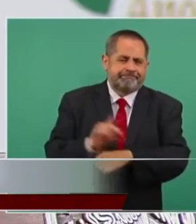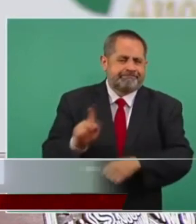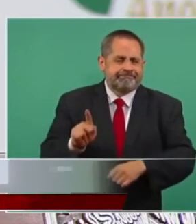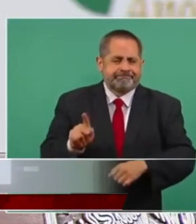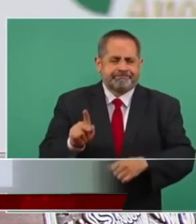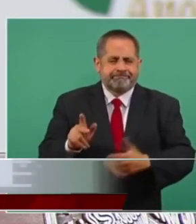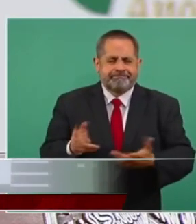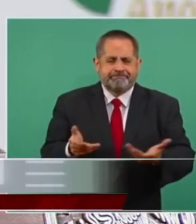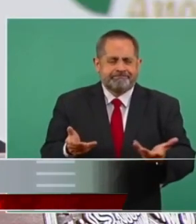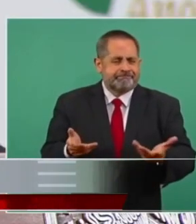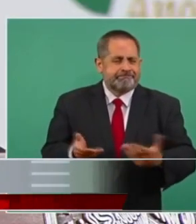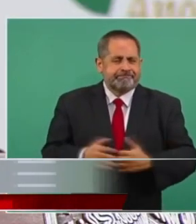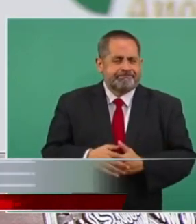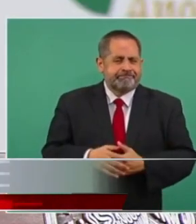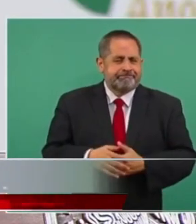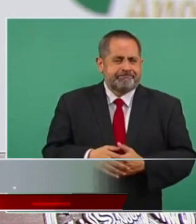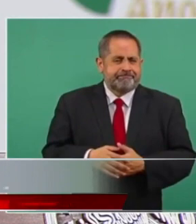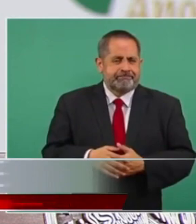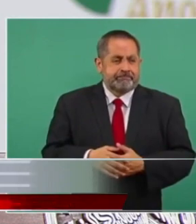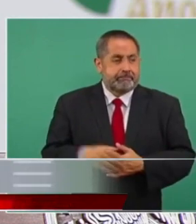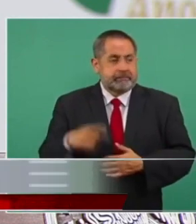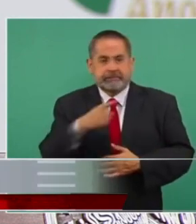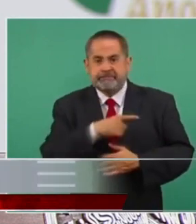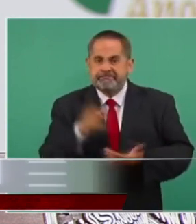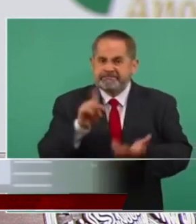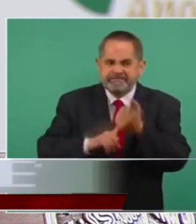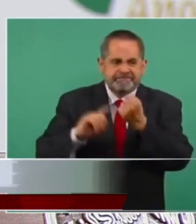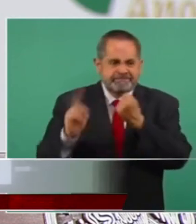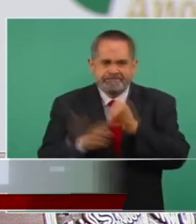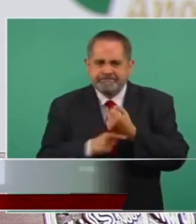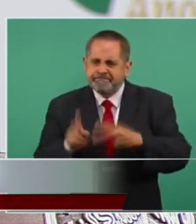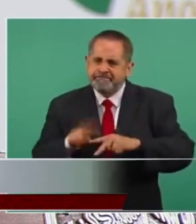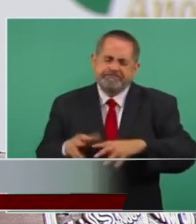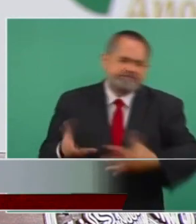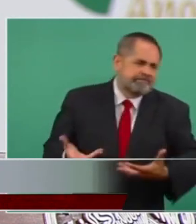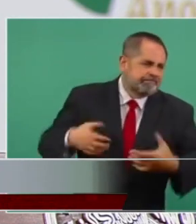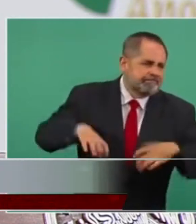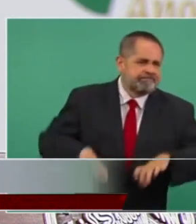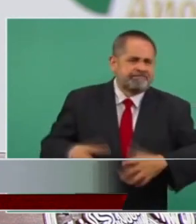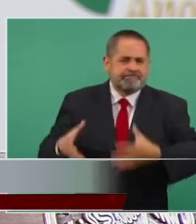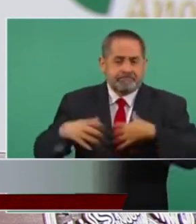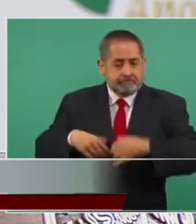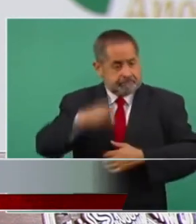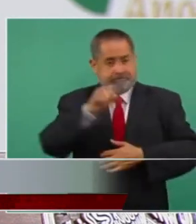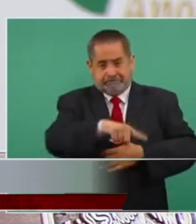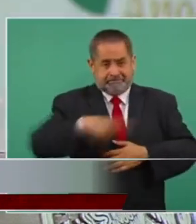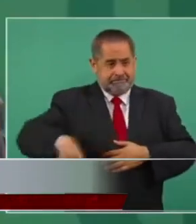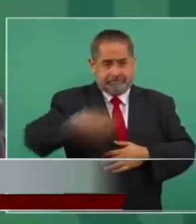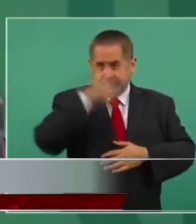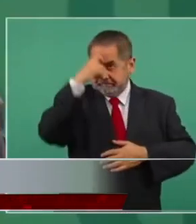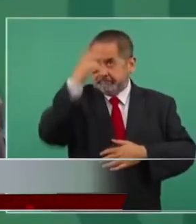mientras estaba el saqueo estaban estos organismos creados por ellos